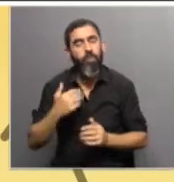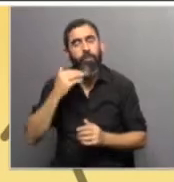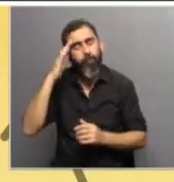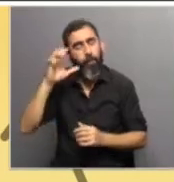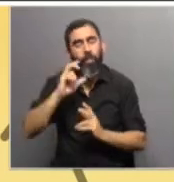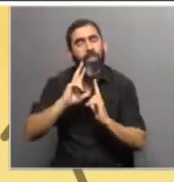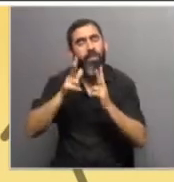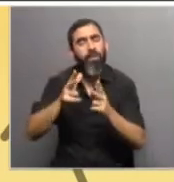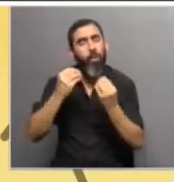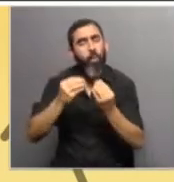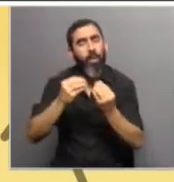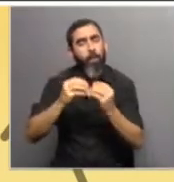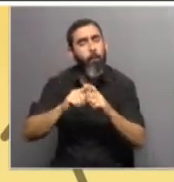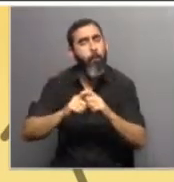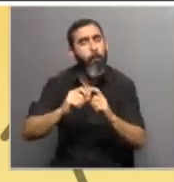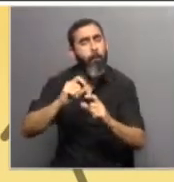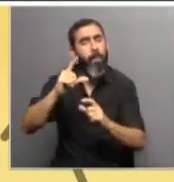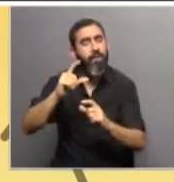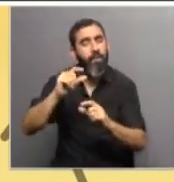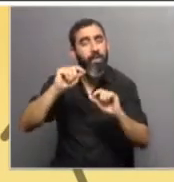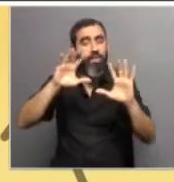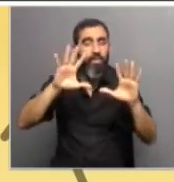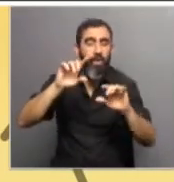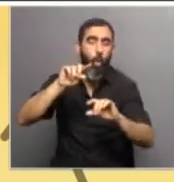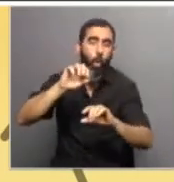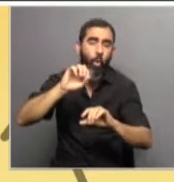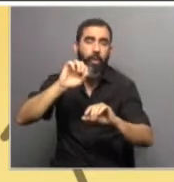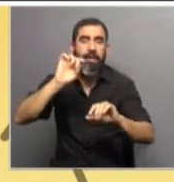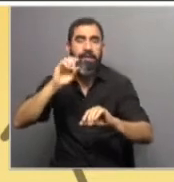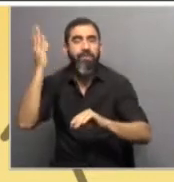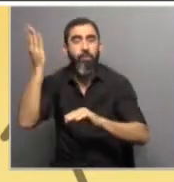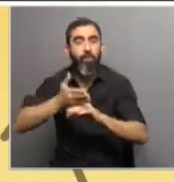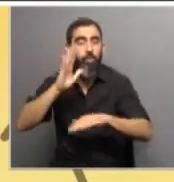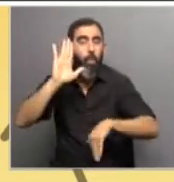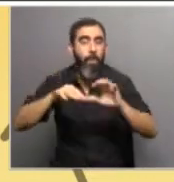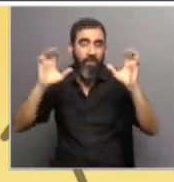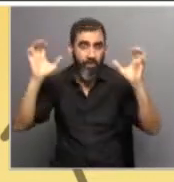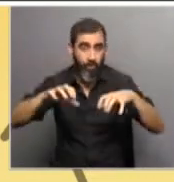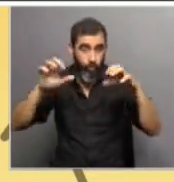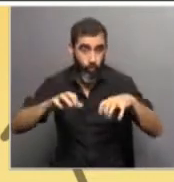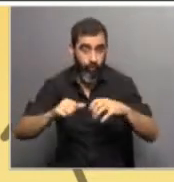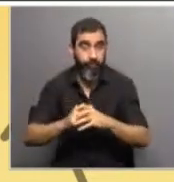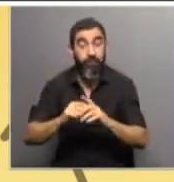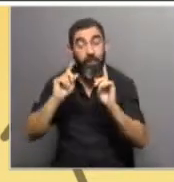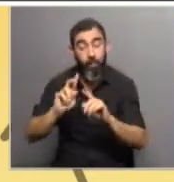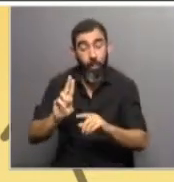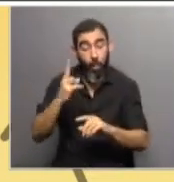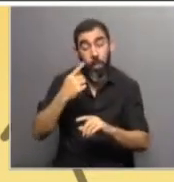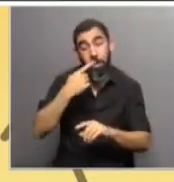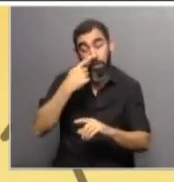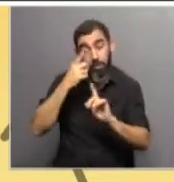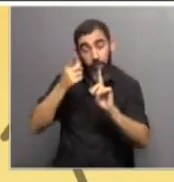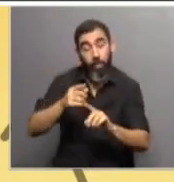cuál fue el orden del incremento de las precipitaciones. Entre un 10 y un 15%. Y una cosa que es interesante también en Uruguay, que si bien en promedio